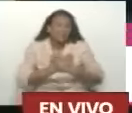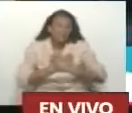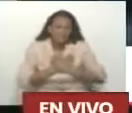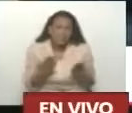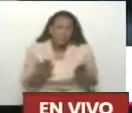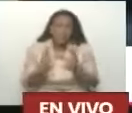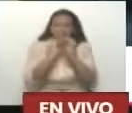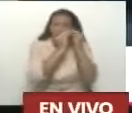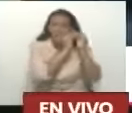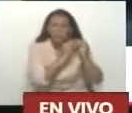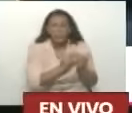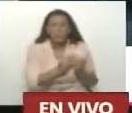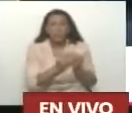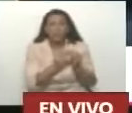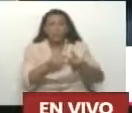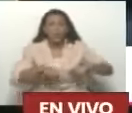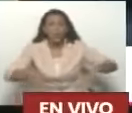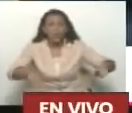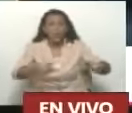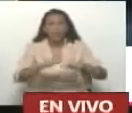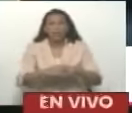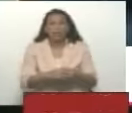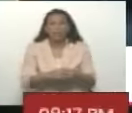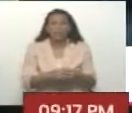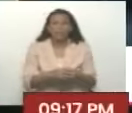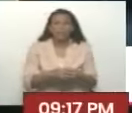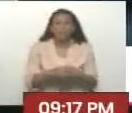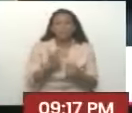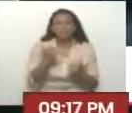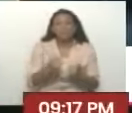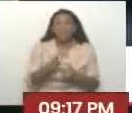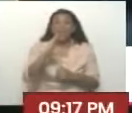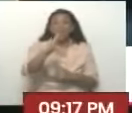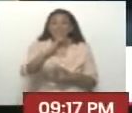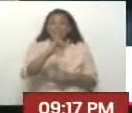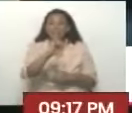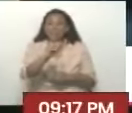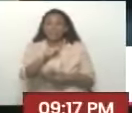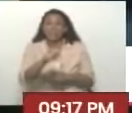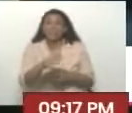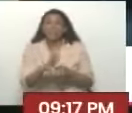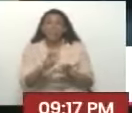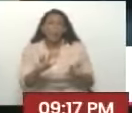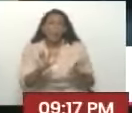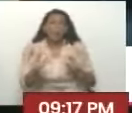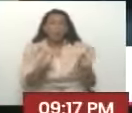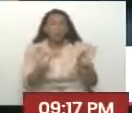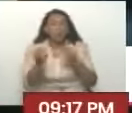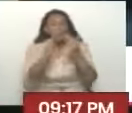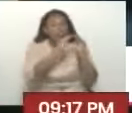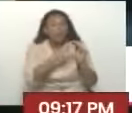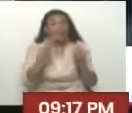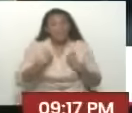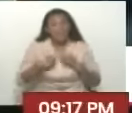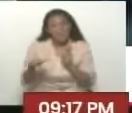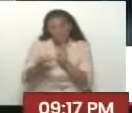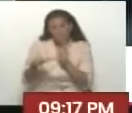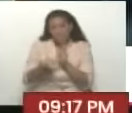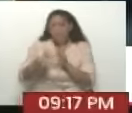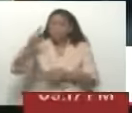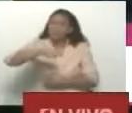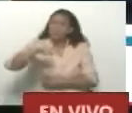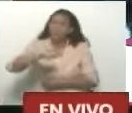toda la recuperación, todas las mejoras que trajeron a nuestro CDI, a nuestras comunidades, a nuestra población, que tanto lo